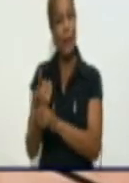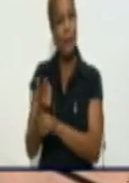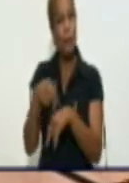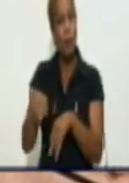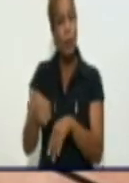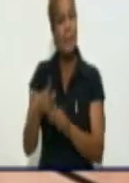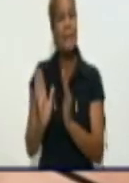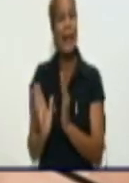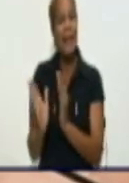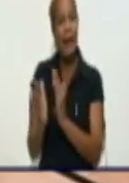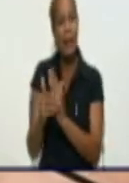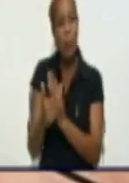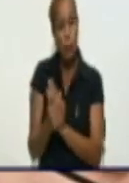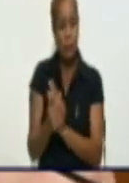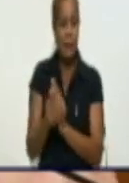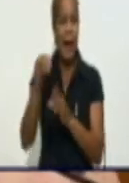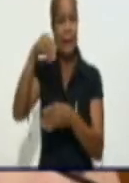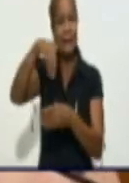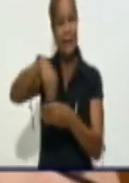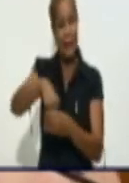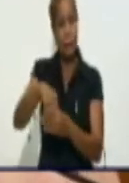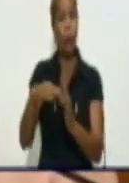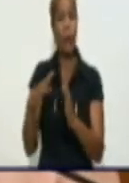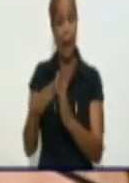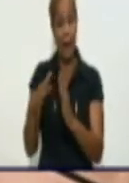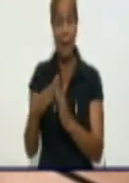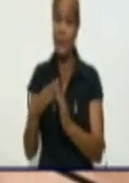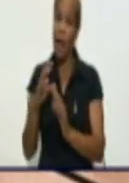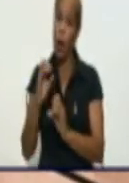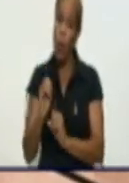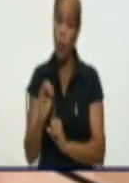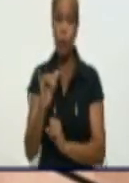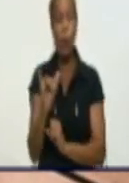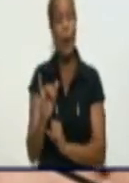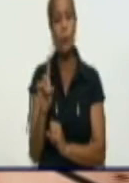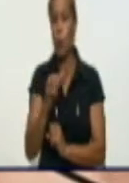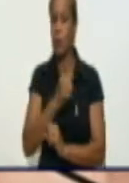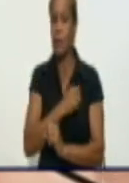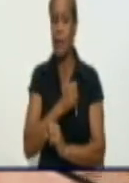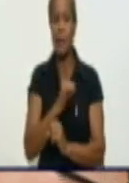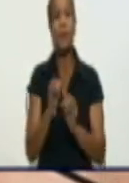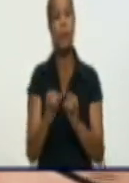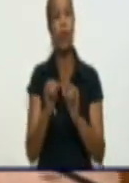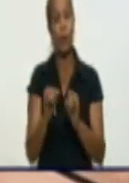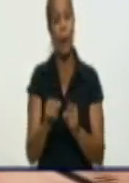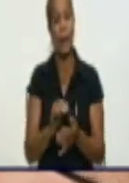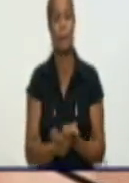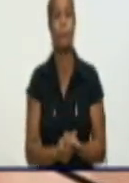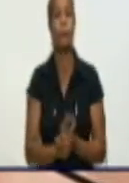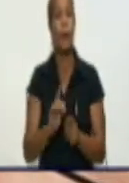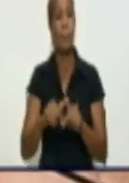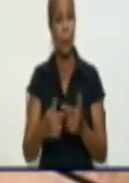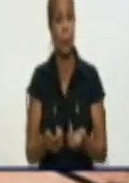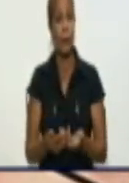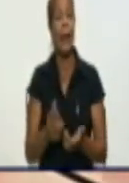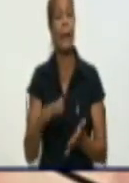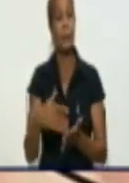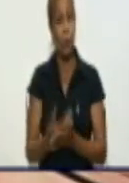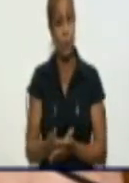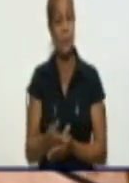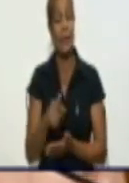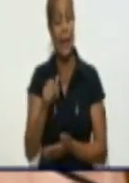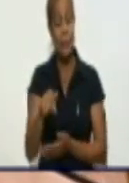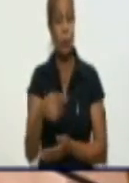quedando que en un momento determinado fueron contactos. No desarrollan los síntomas. Y de inmediato. Y transcurren con la enfermedad.